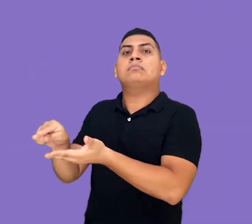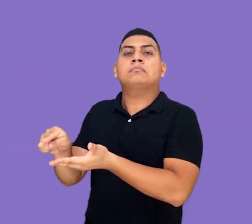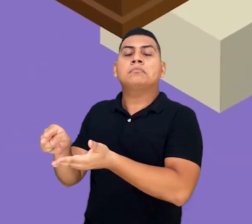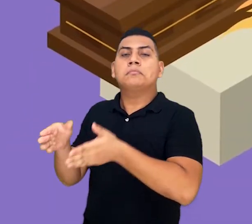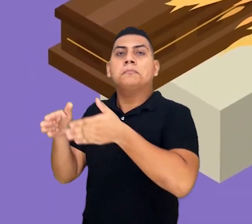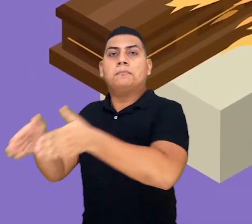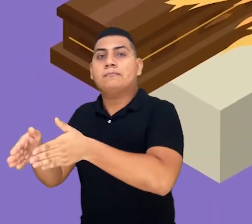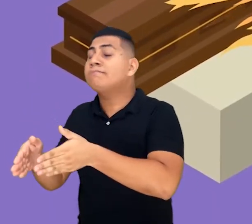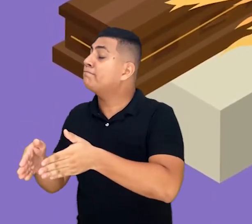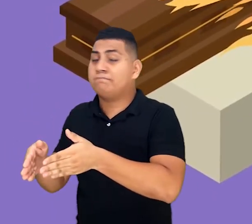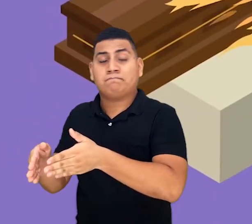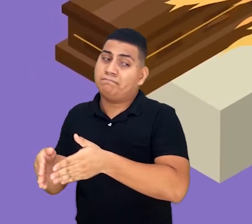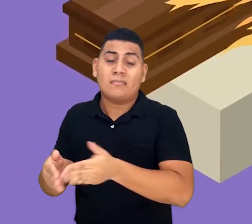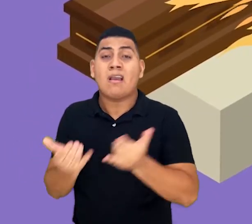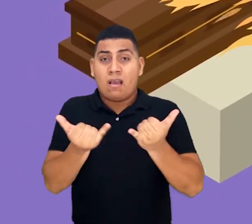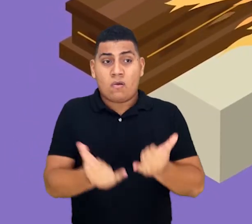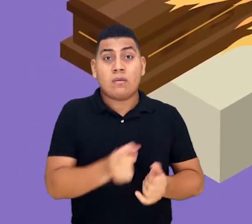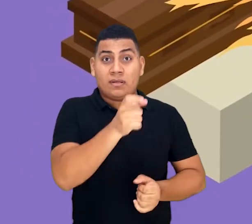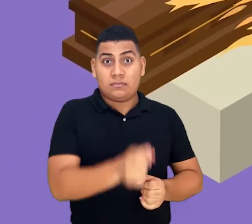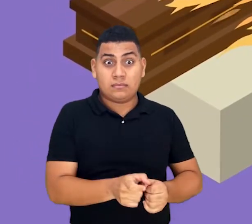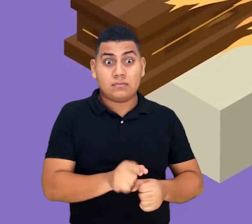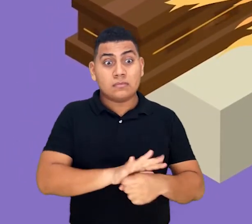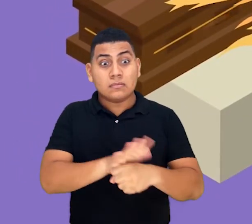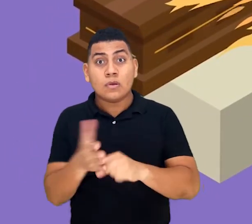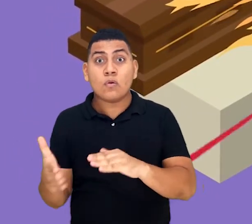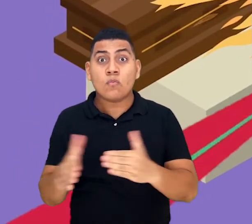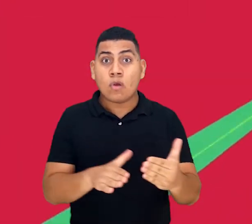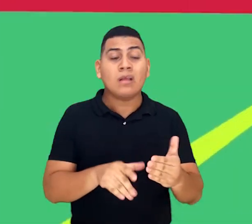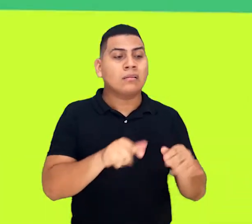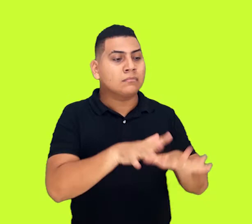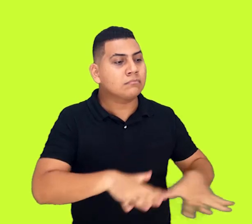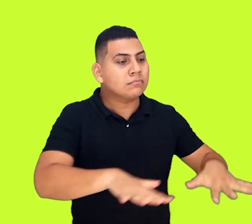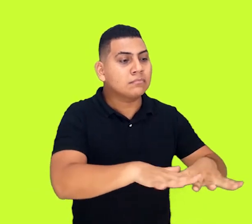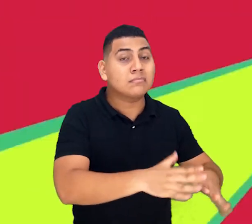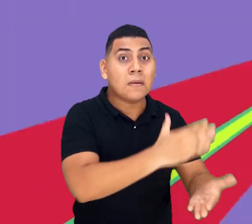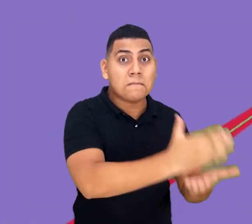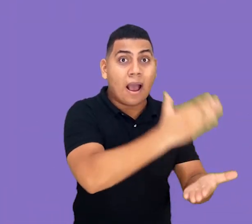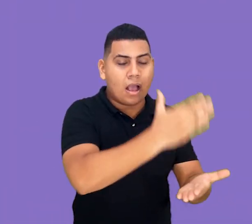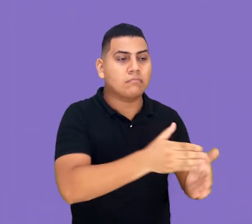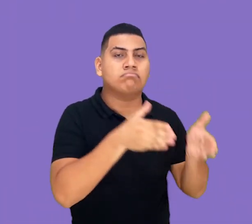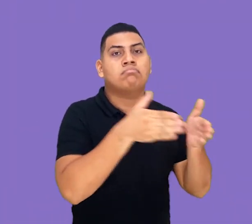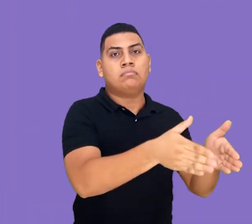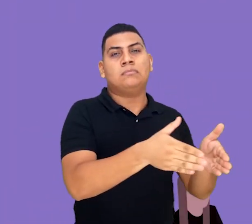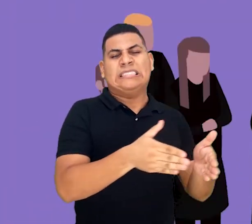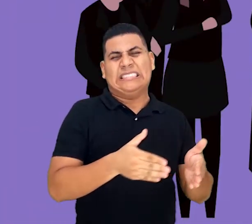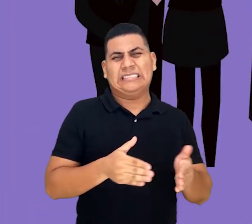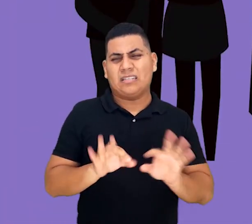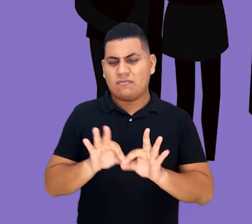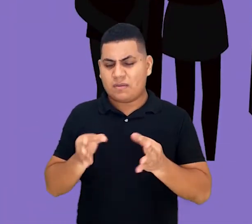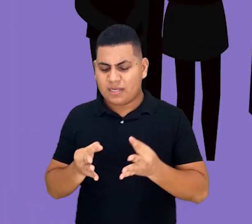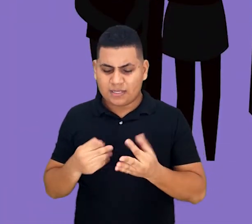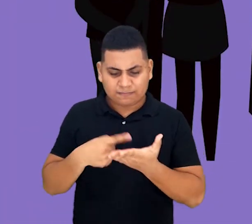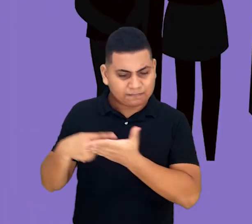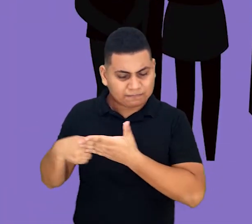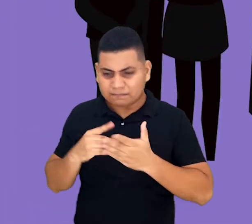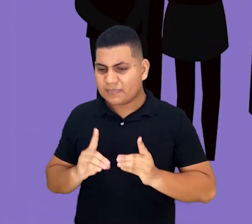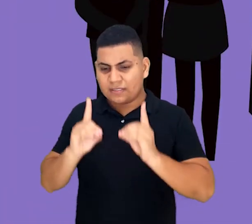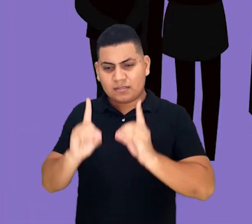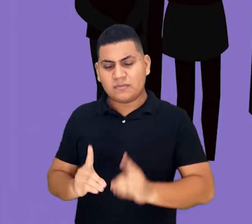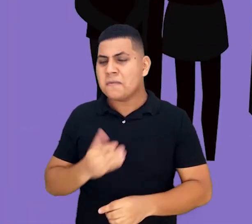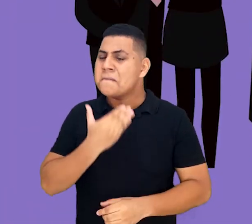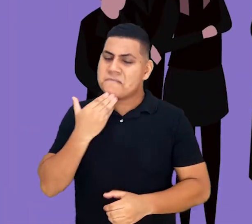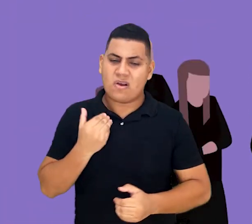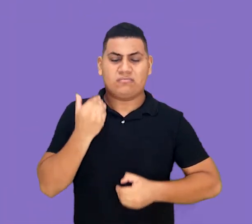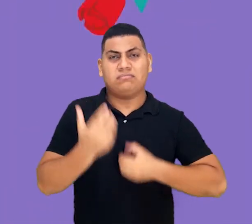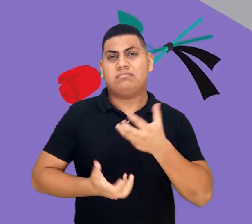debe ser cremado o enterrado en la misma ciudad donde fallece no fue fácil en medio del dolor lo hablamos en familia y decidimos cremarla